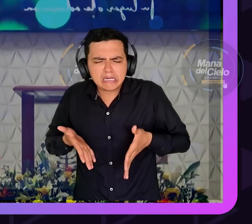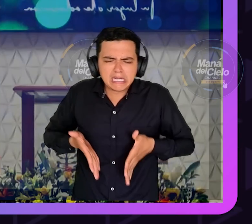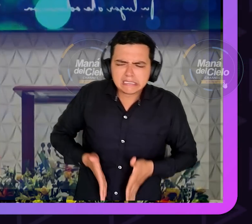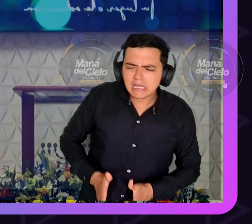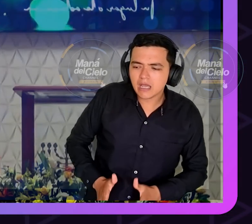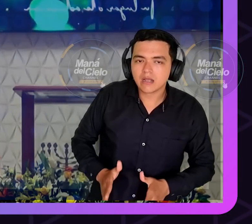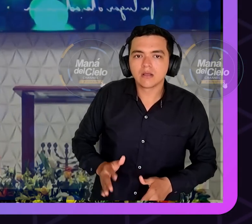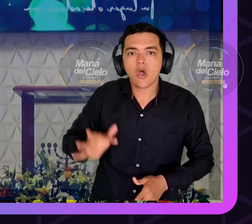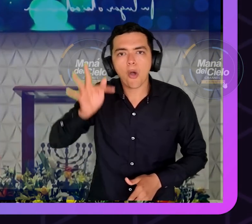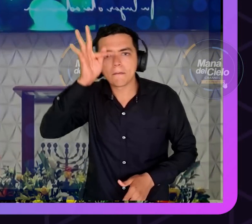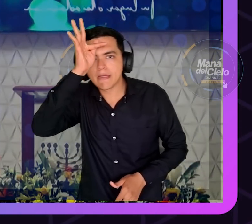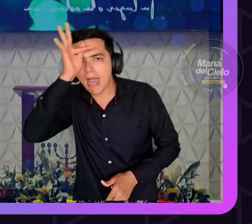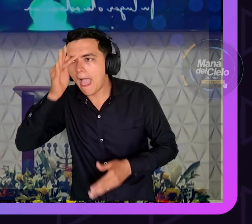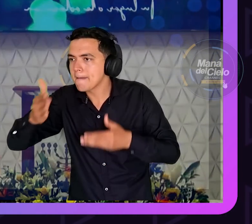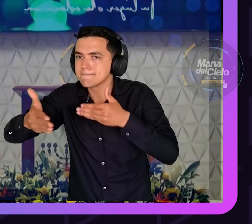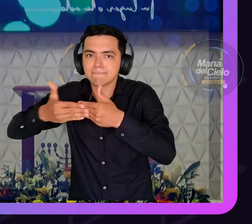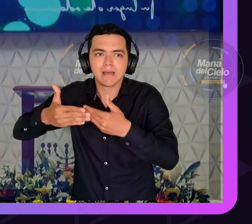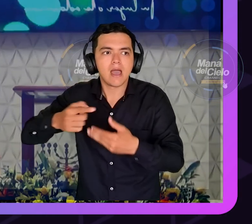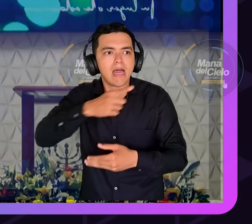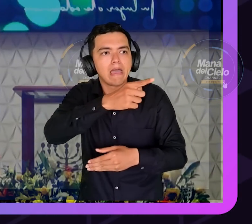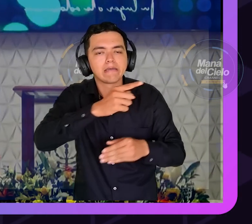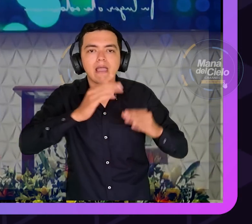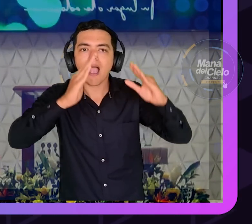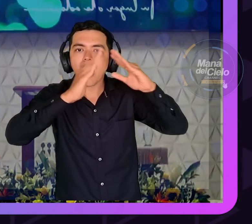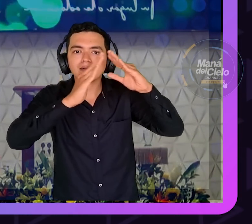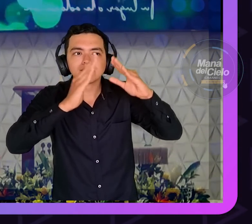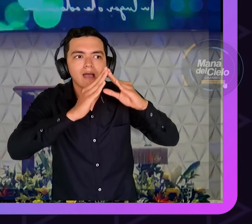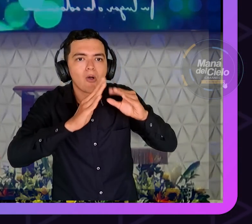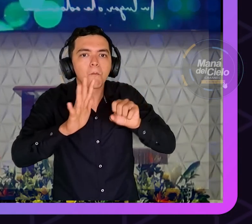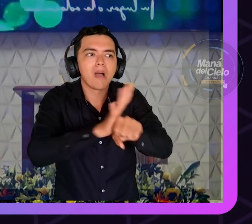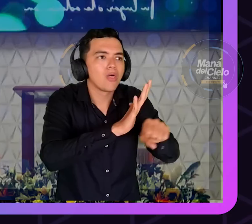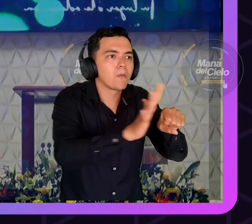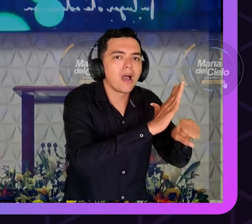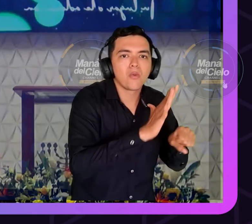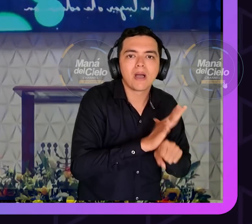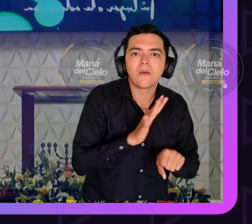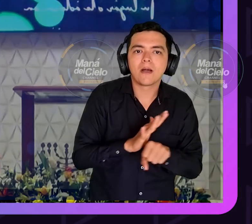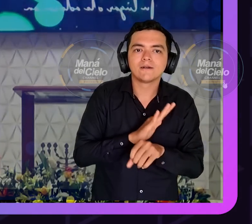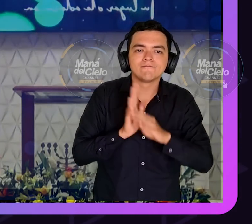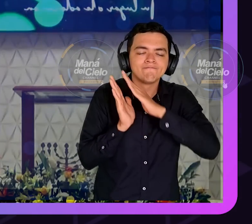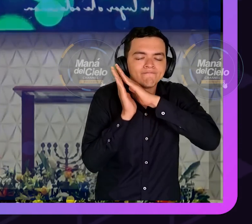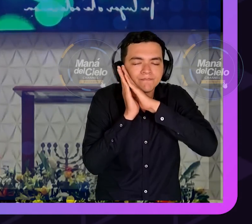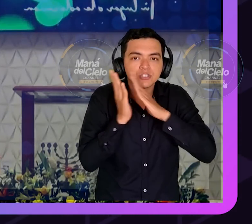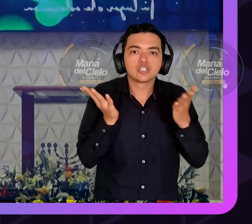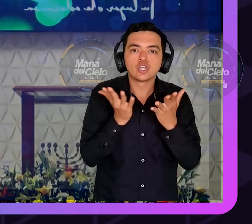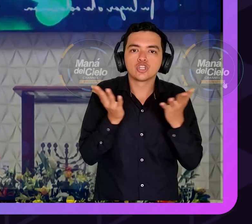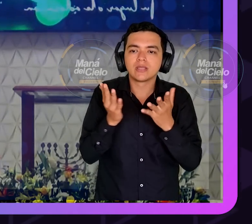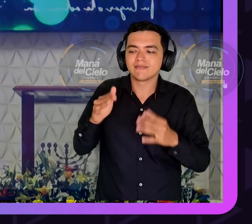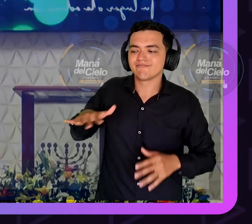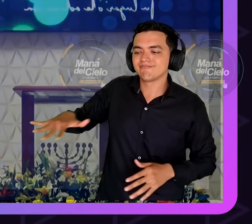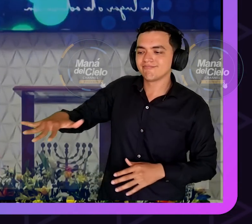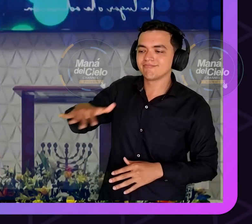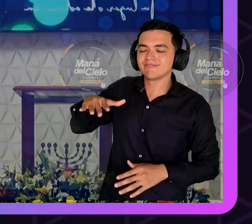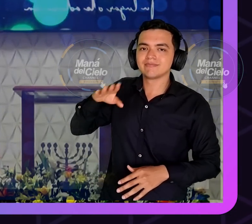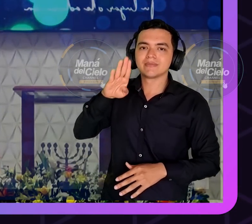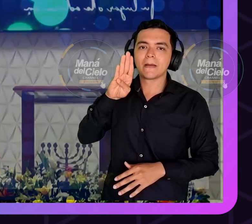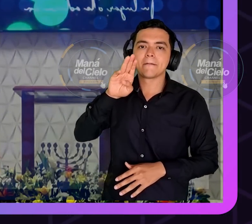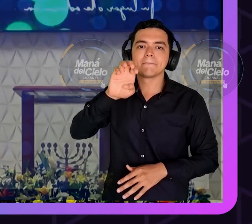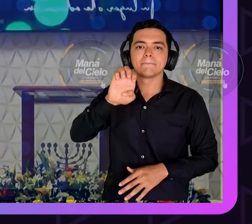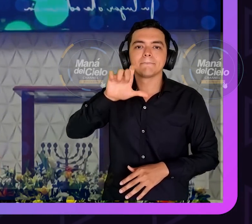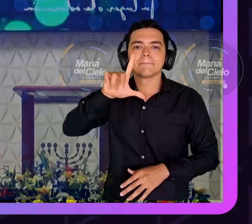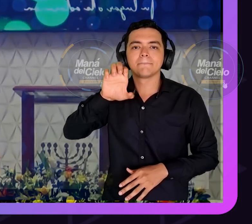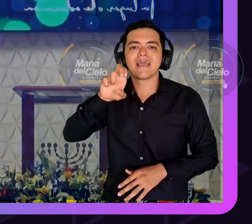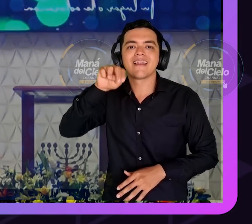nació el bebé qué culpa tiene el bebé de nacer ahí pero el profeta había dicho tú Belén